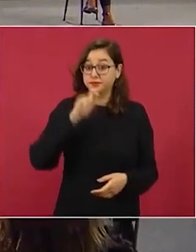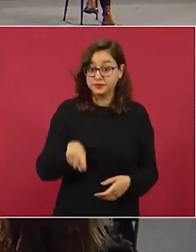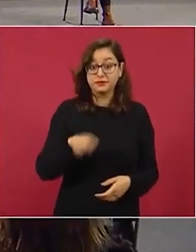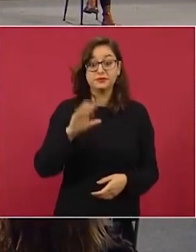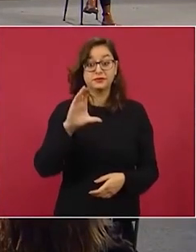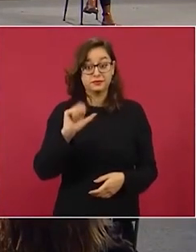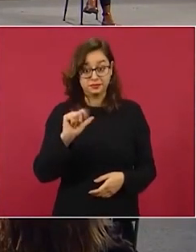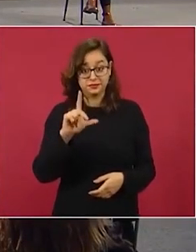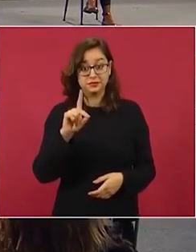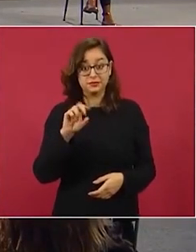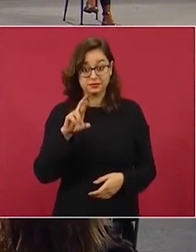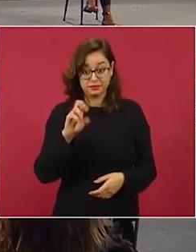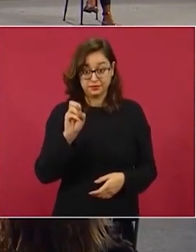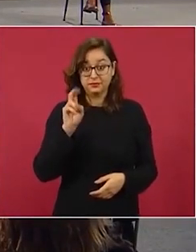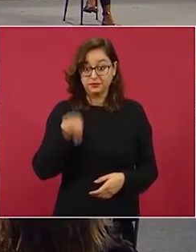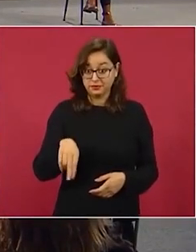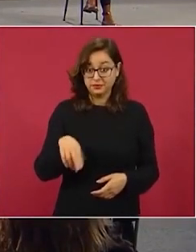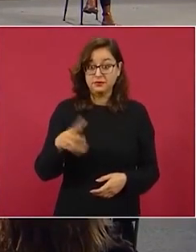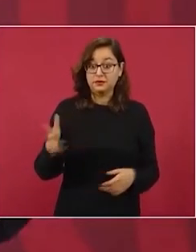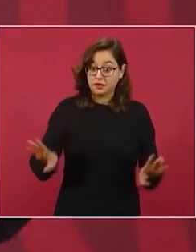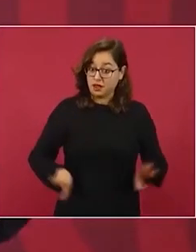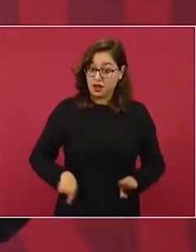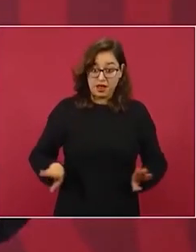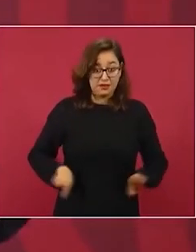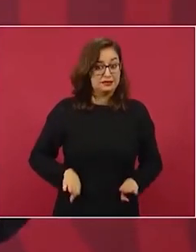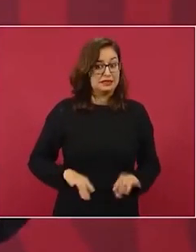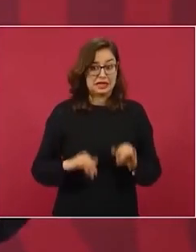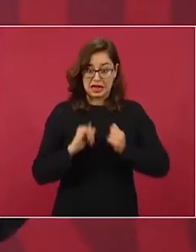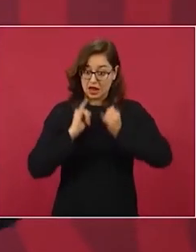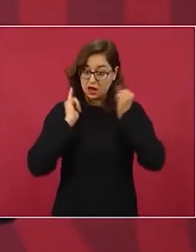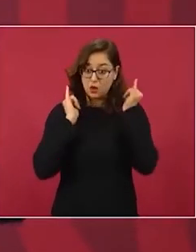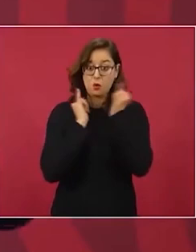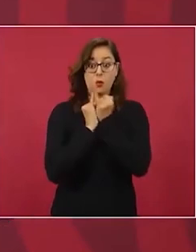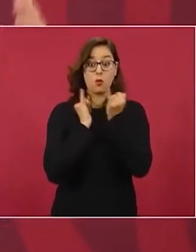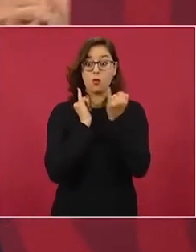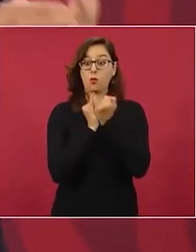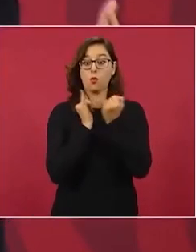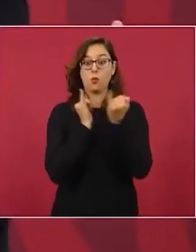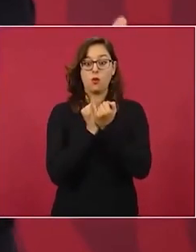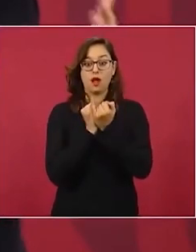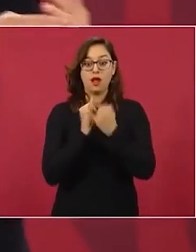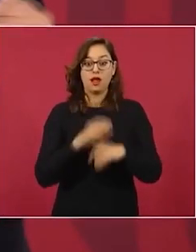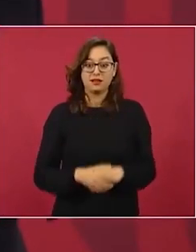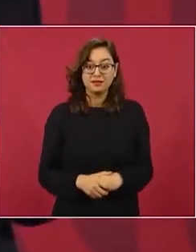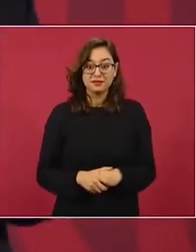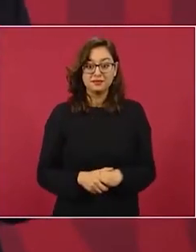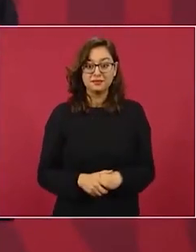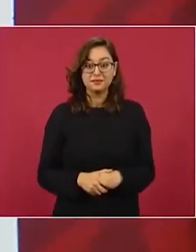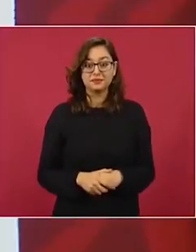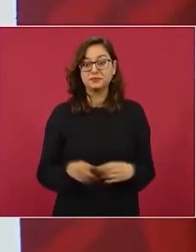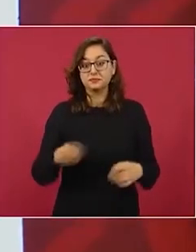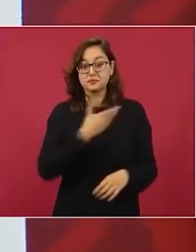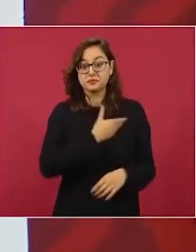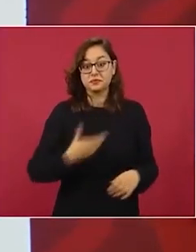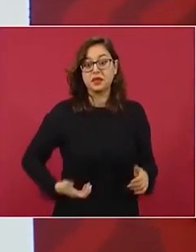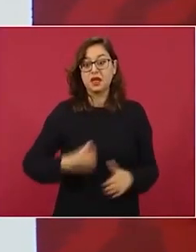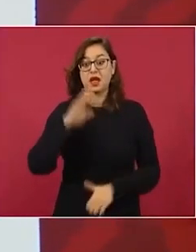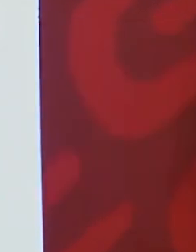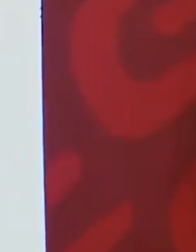que se va de consejero de Odebrecht.